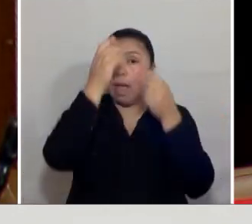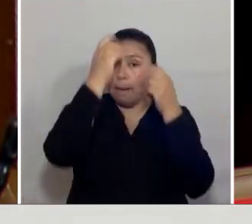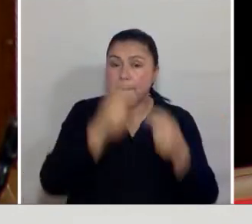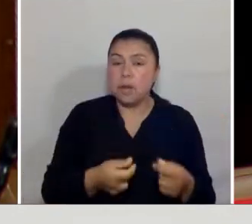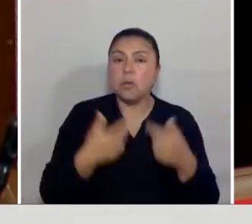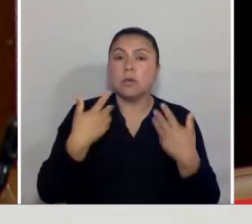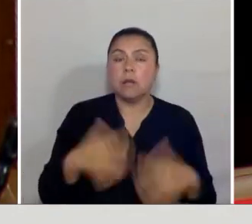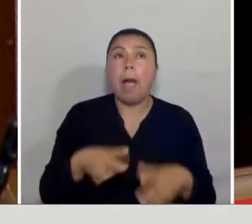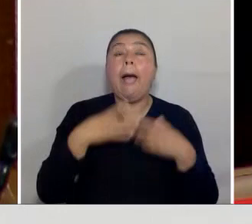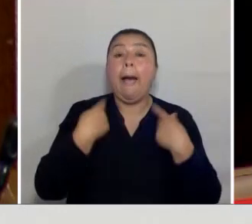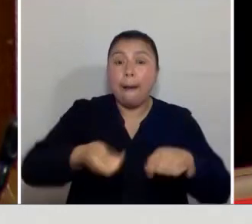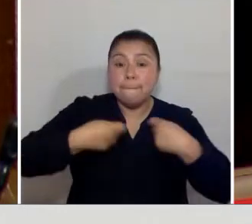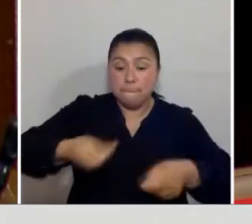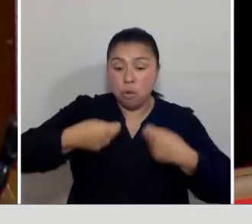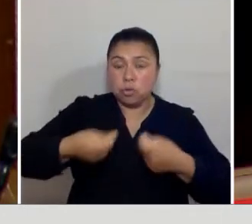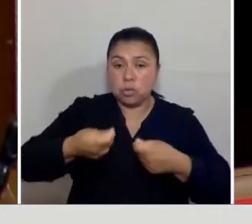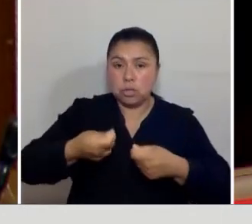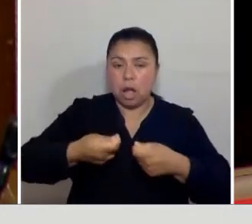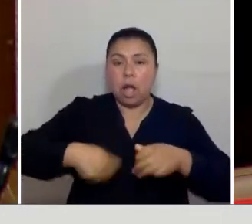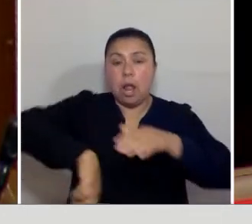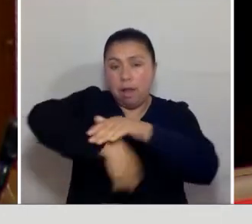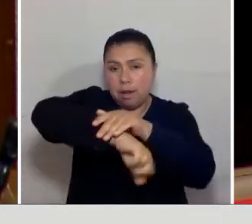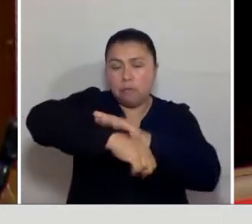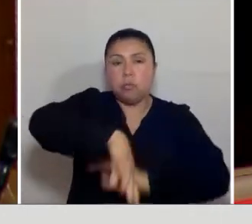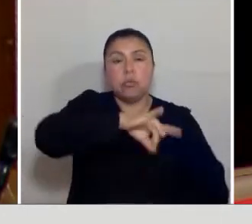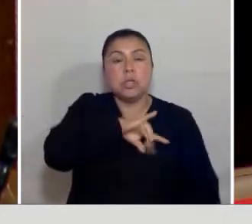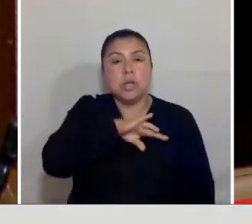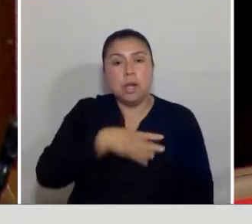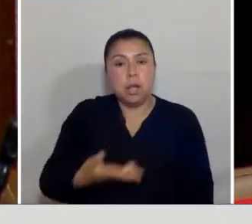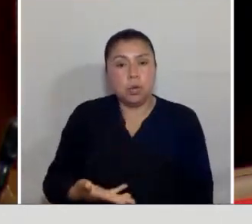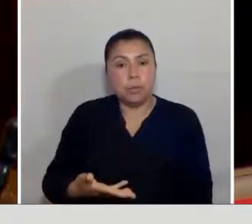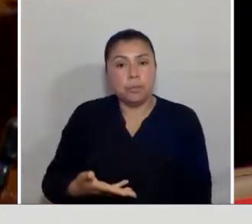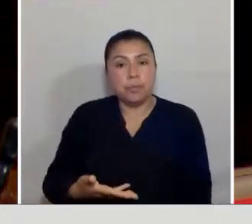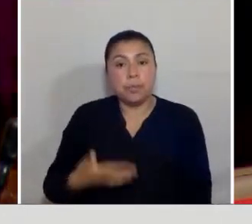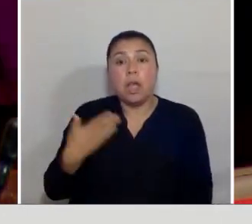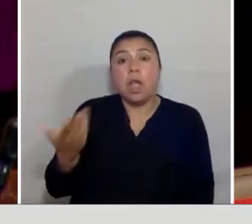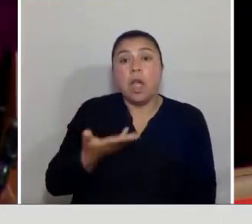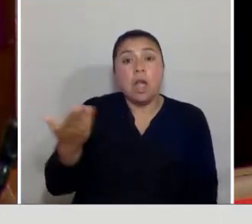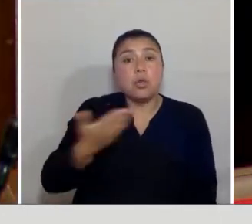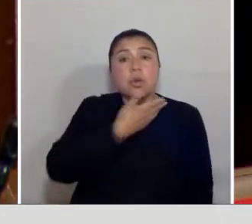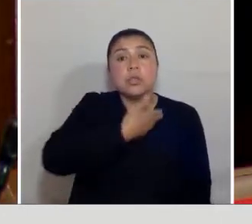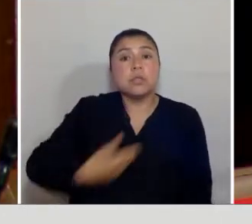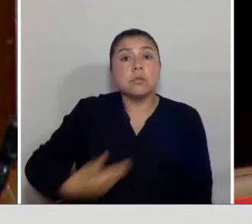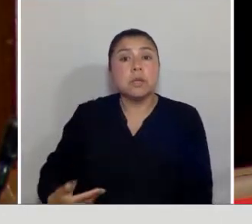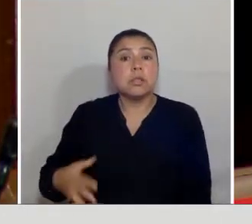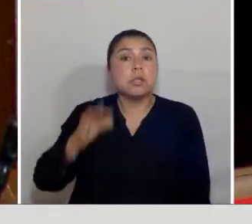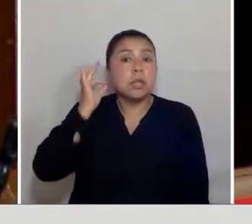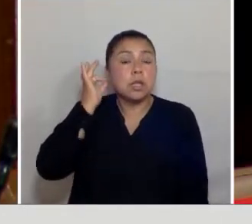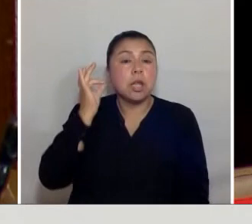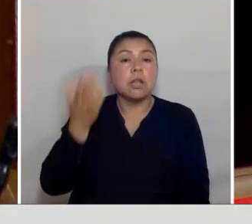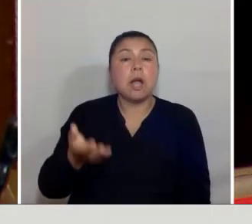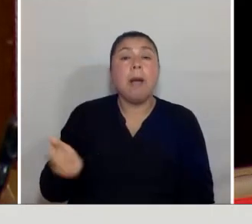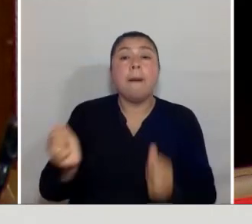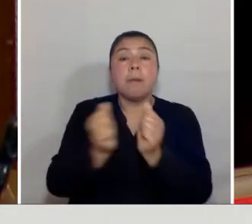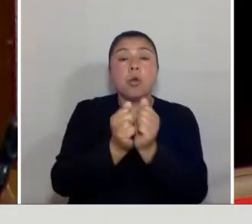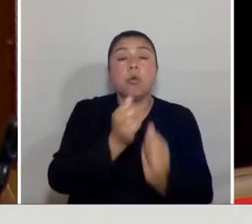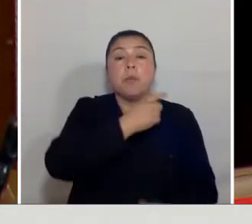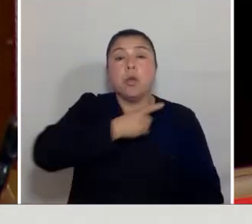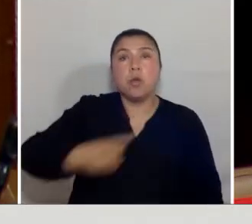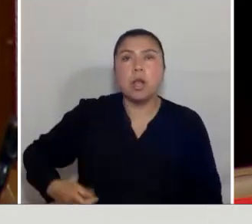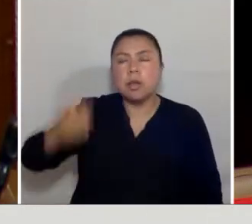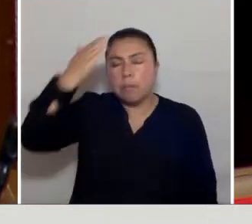apostar efectivamente en el fútbol chileno. Entonces, Presidenta, para los colegas que están preocupados de todas estas cosas,